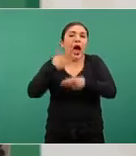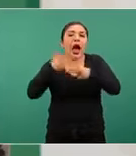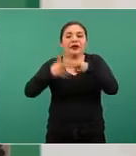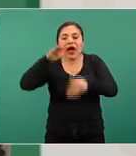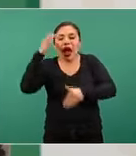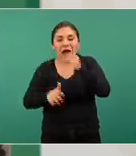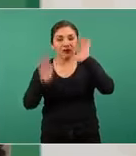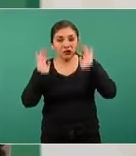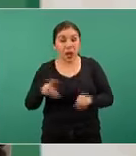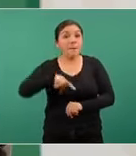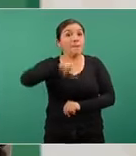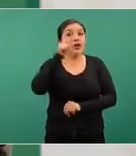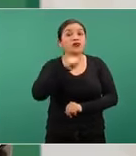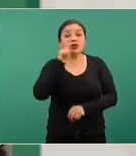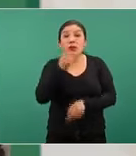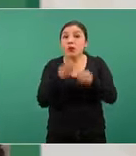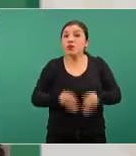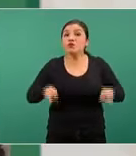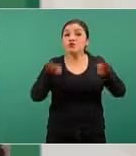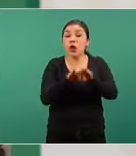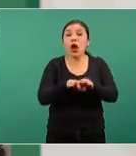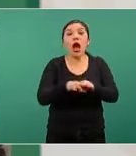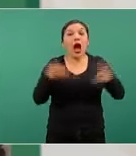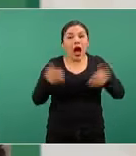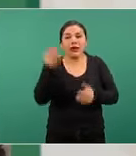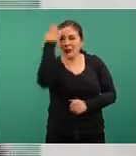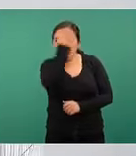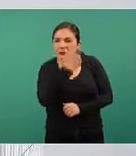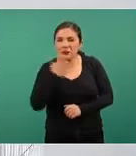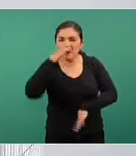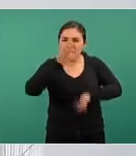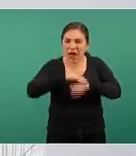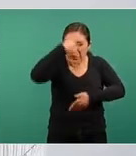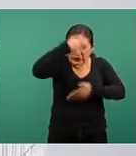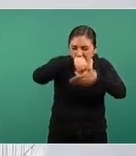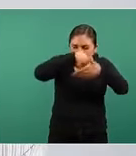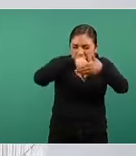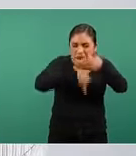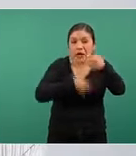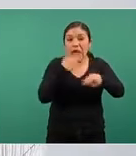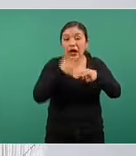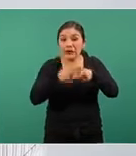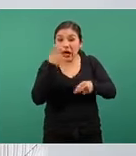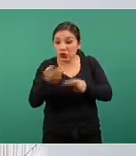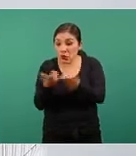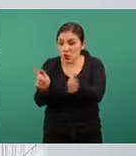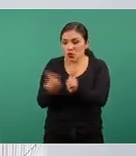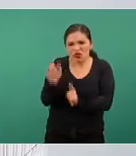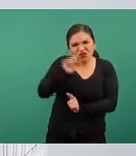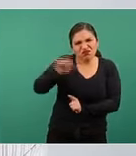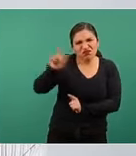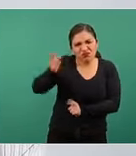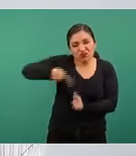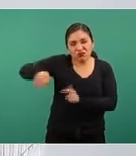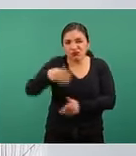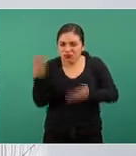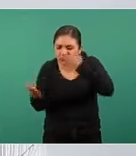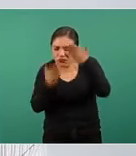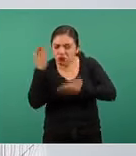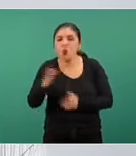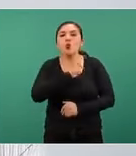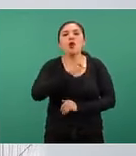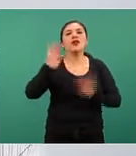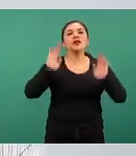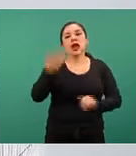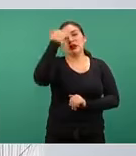importante en los exávis graves poder llegar a este punto de la dictaminación en donde a través de este comité podamos entonces poder